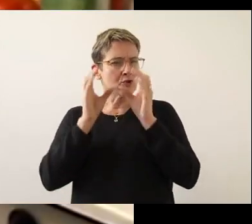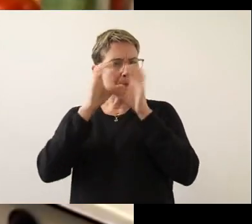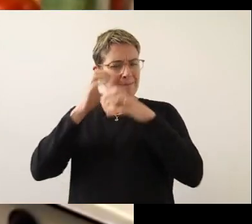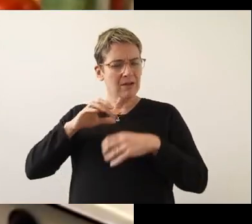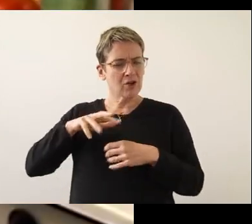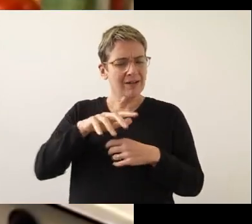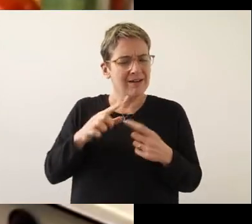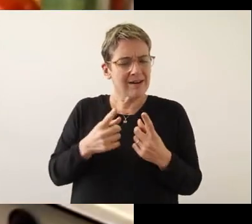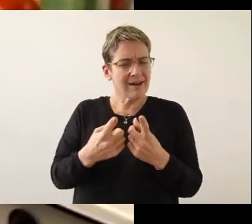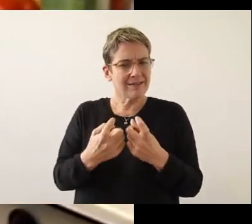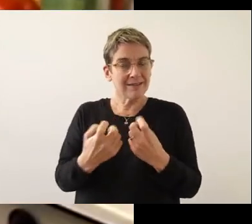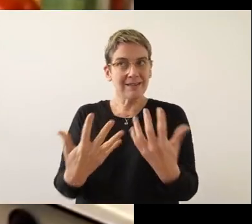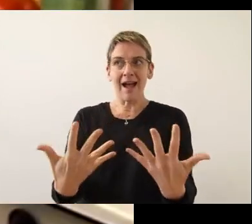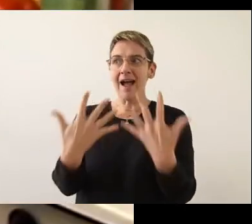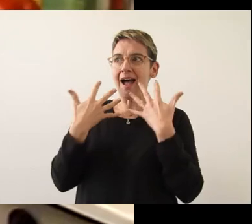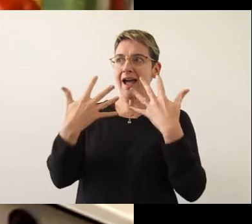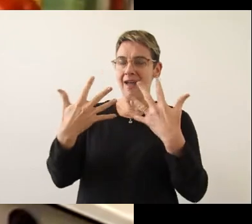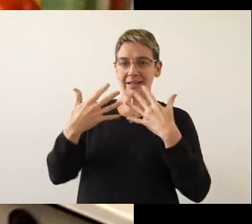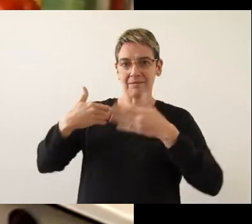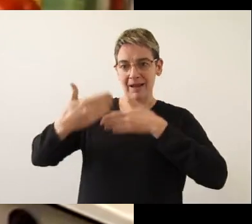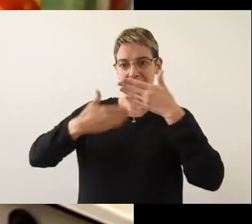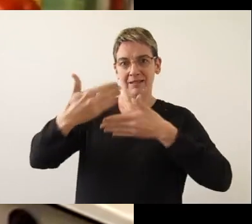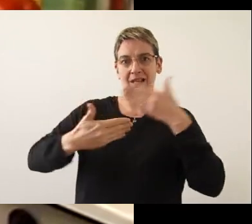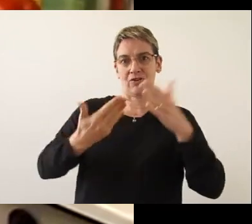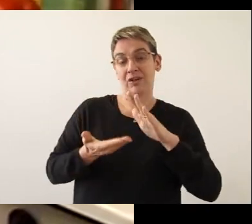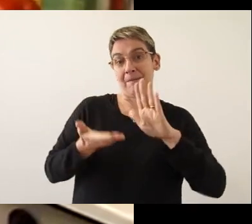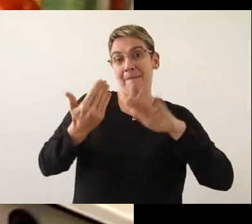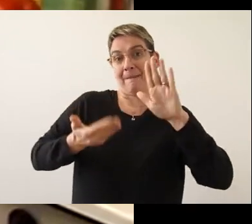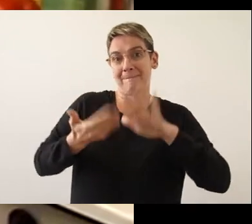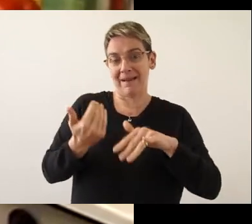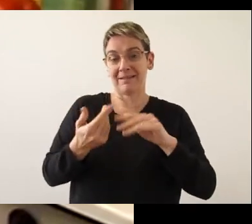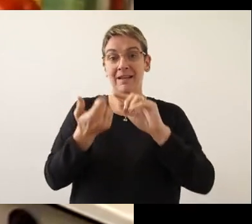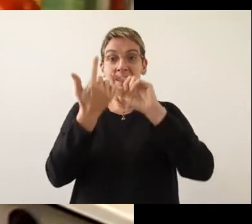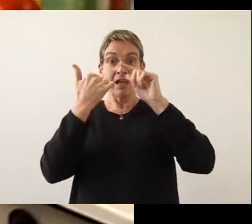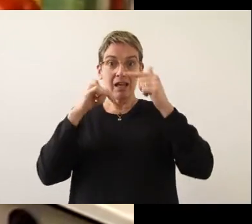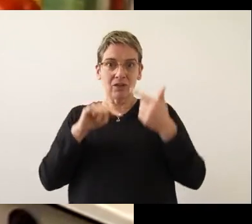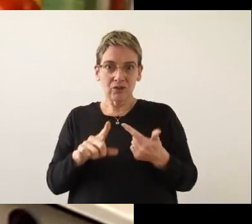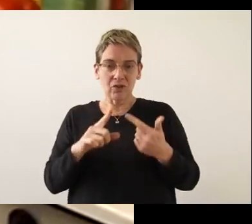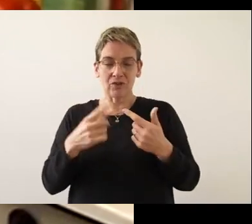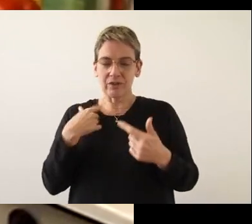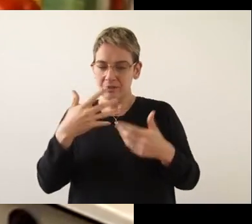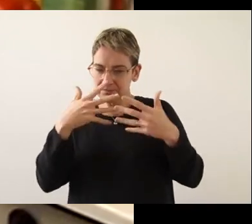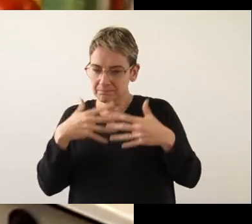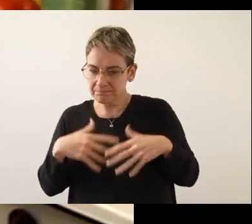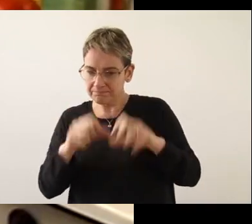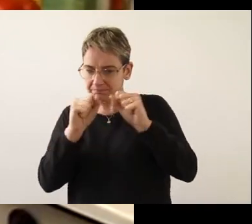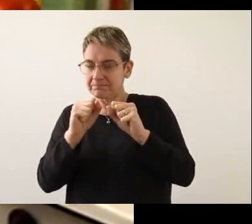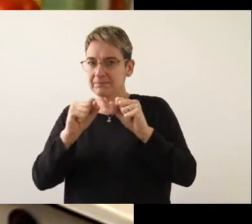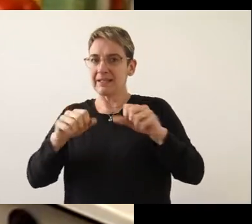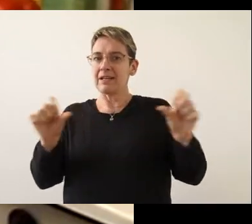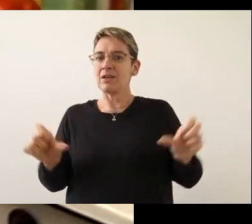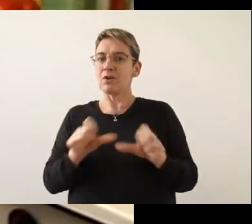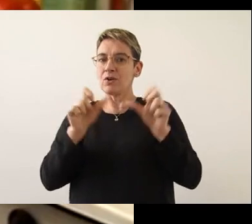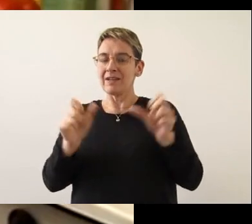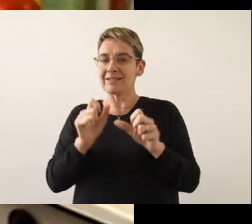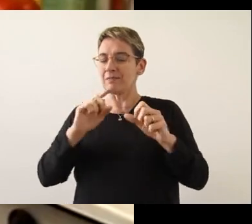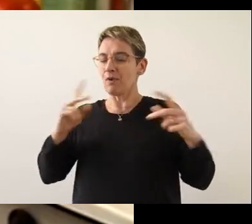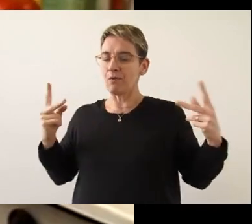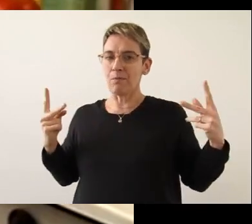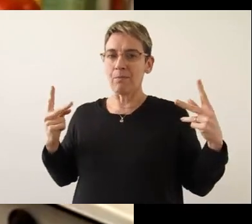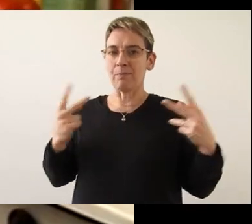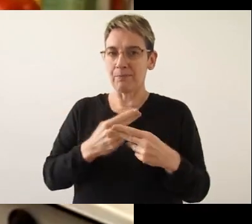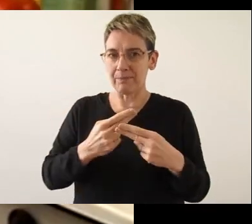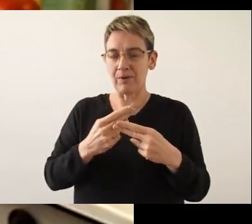Muchos microorganismos necesitan aire para su desarrollo, por lo que cuando se lo extraemos a las conservas,